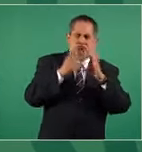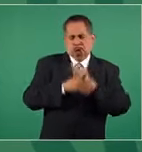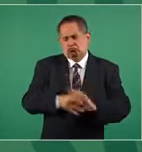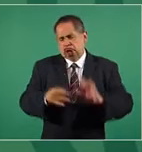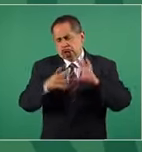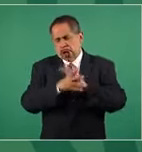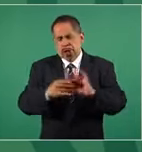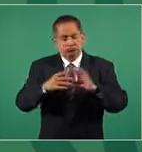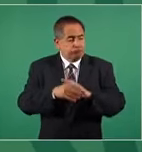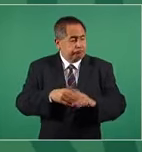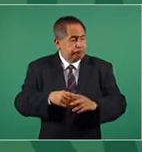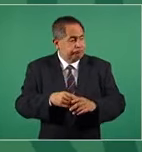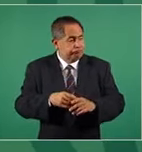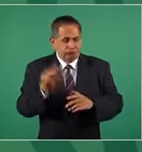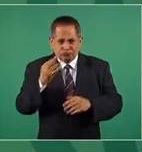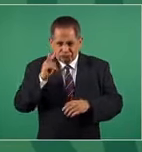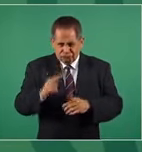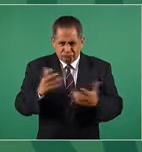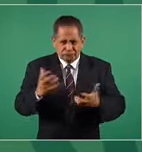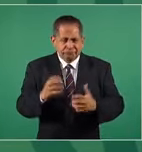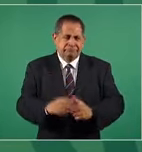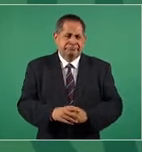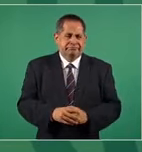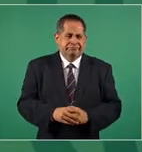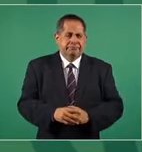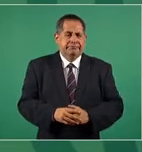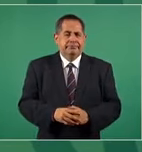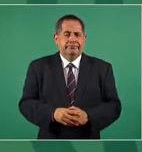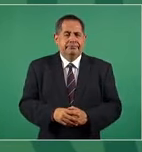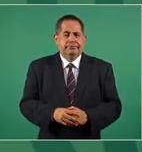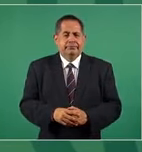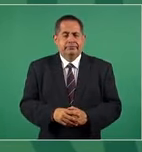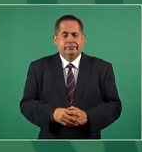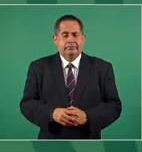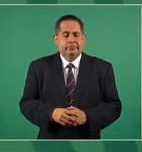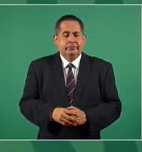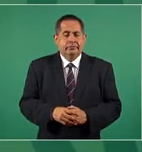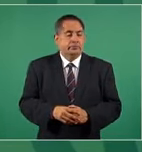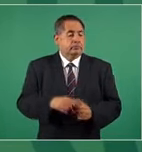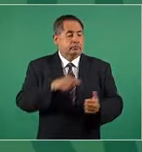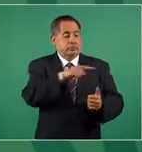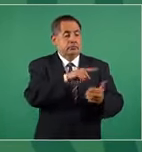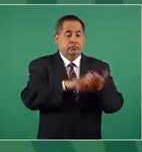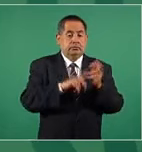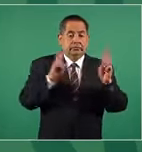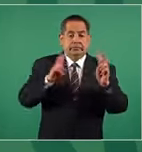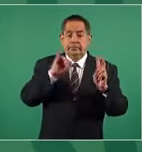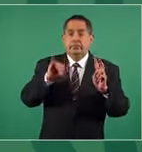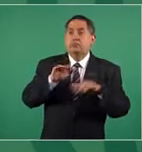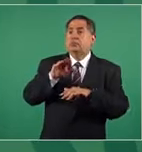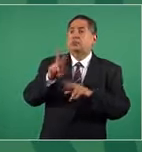de corrupción nunca hablaron.